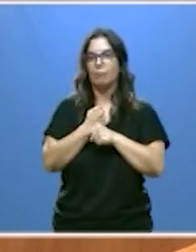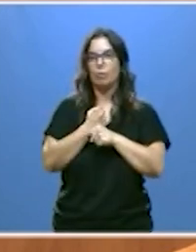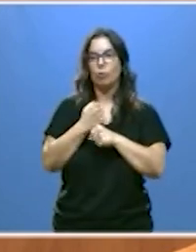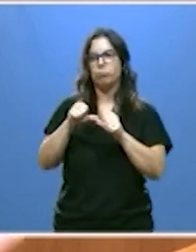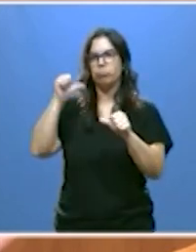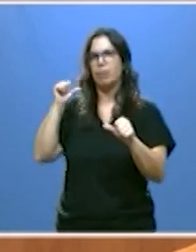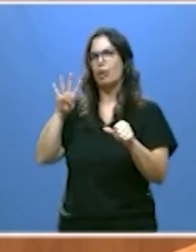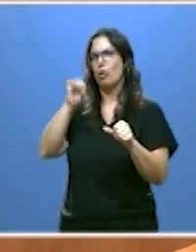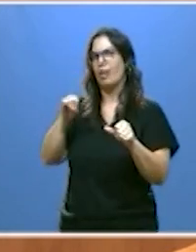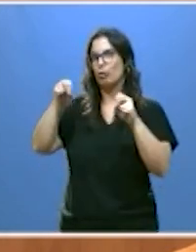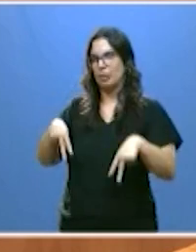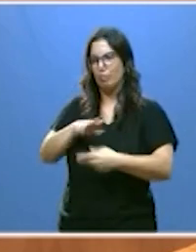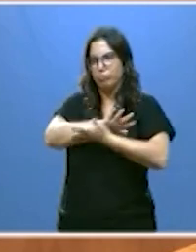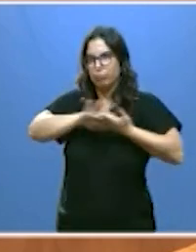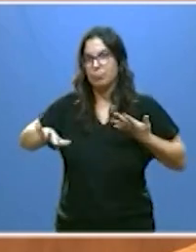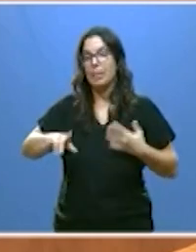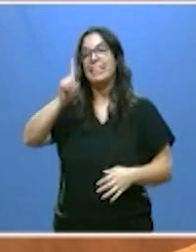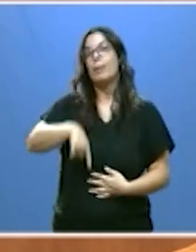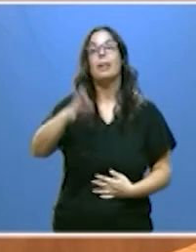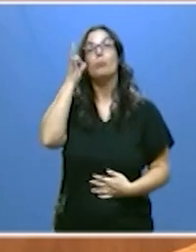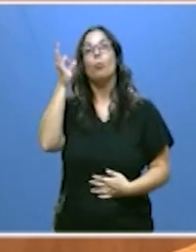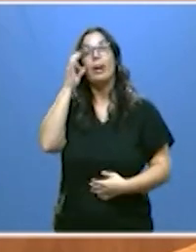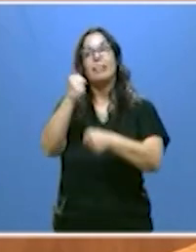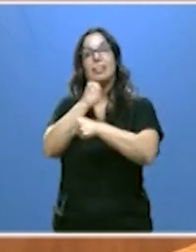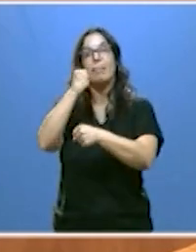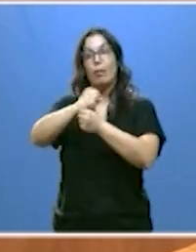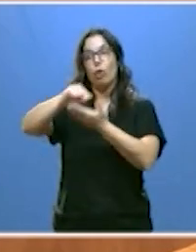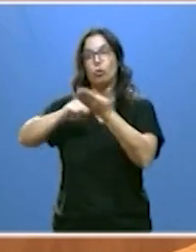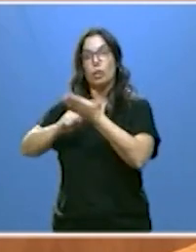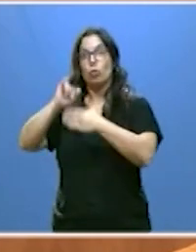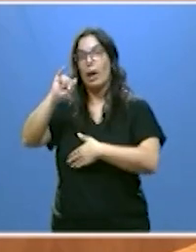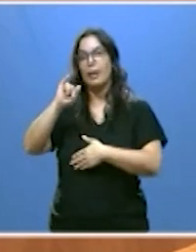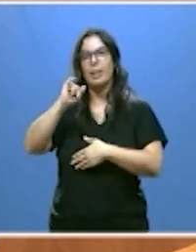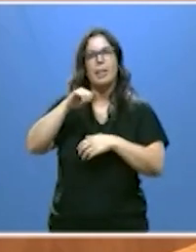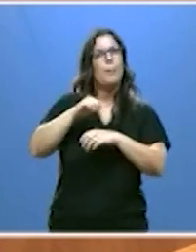y tenemos el mayor número de mujeres trabajando en nuestra historia.